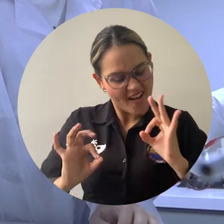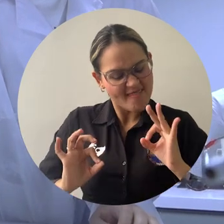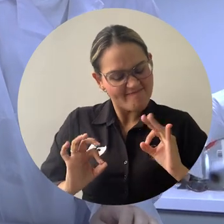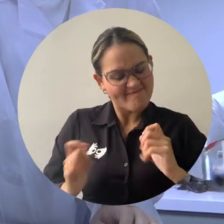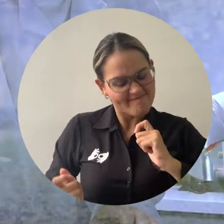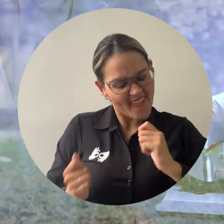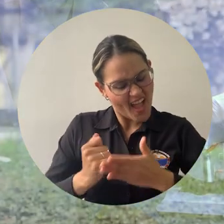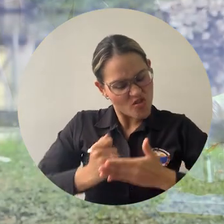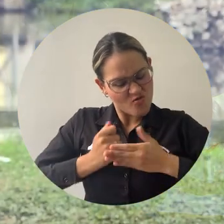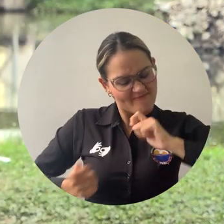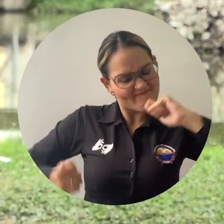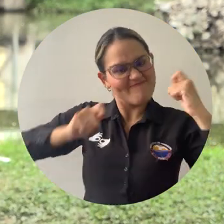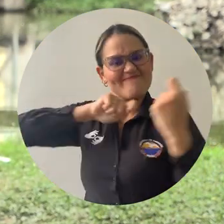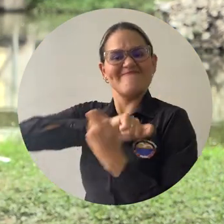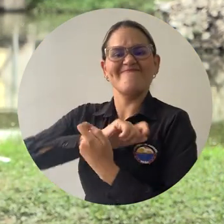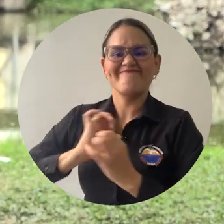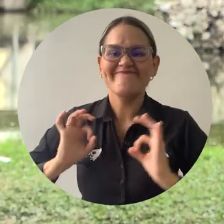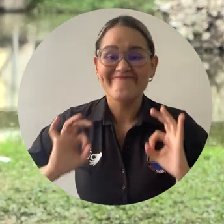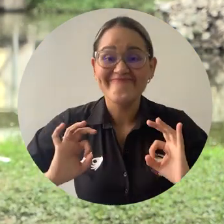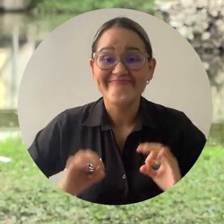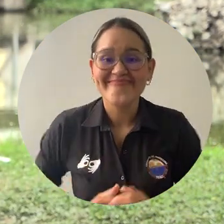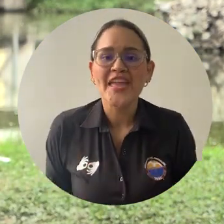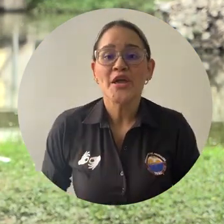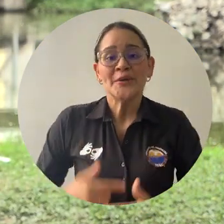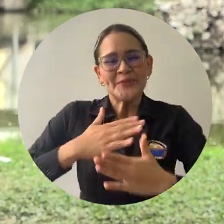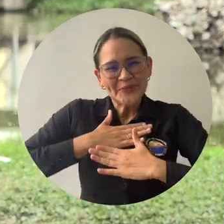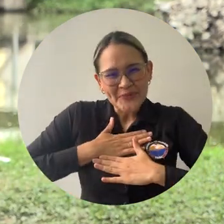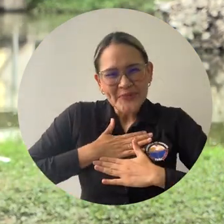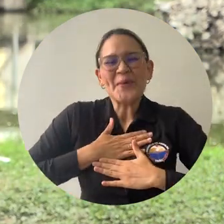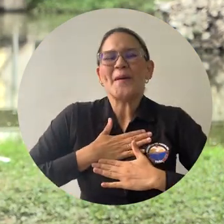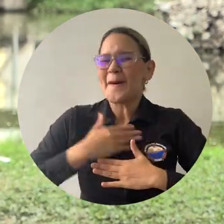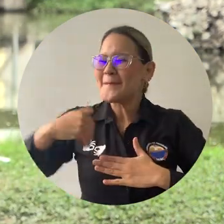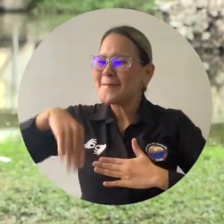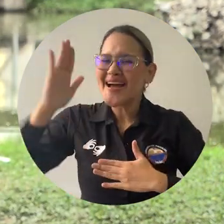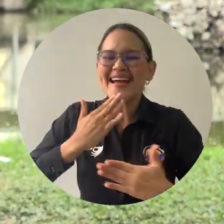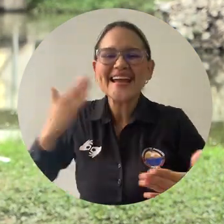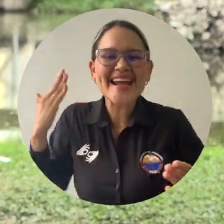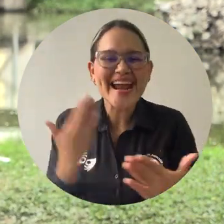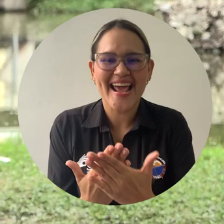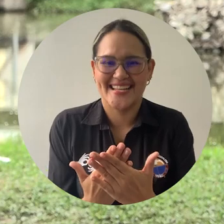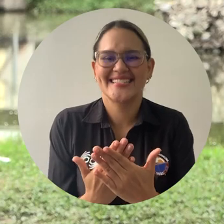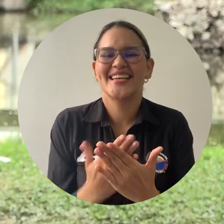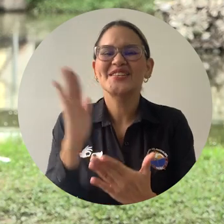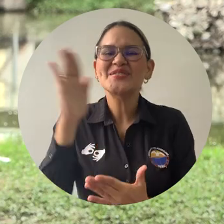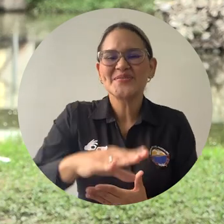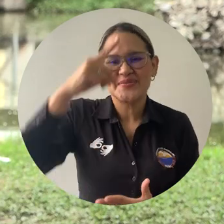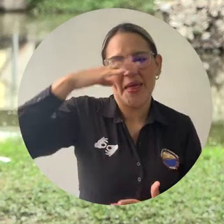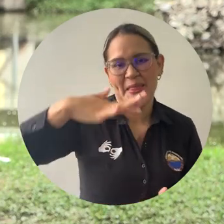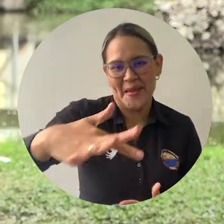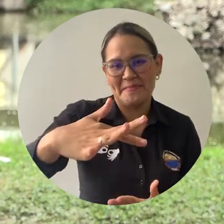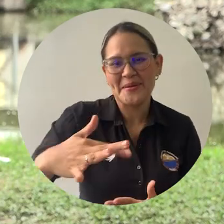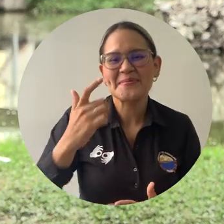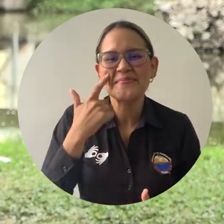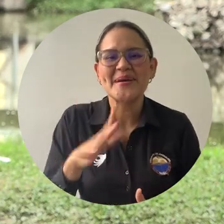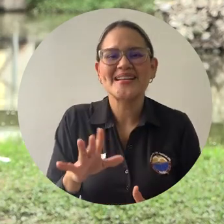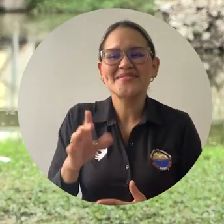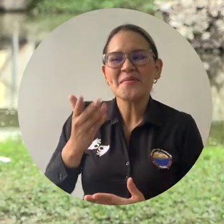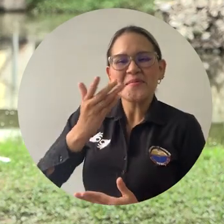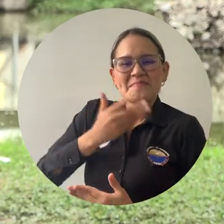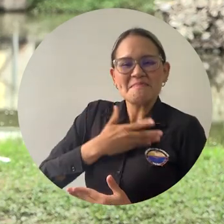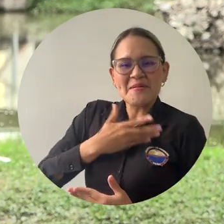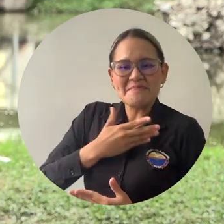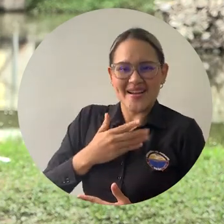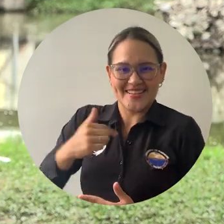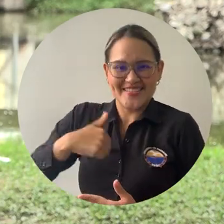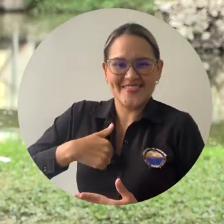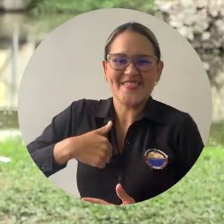Como hijo adoptivo de esta ciudad me siento profundamente agradecido por las oportunidades que me ha brindado y creo que eso nos compromete a todos y todas